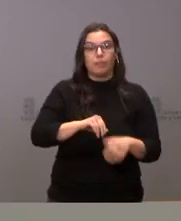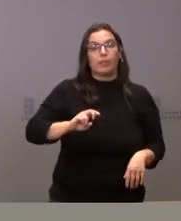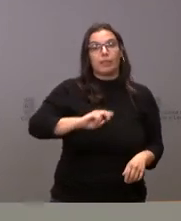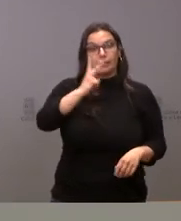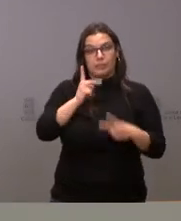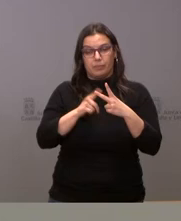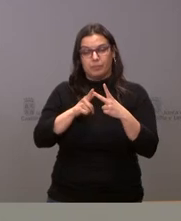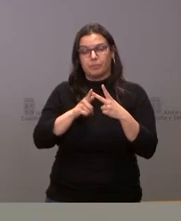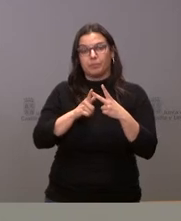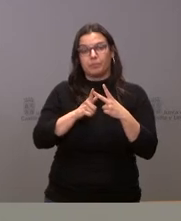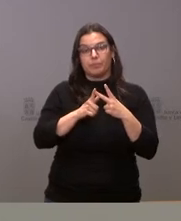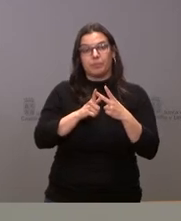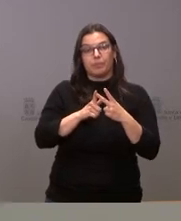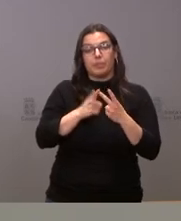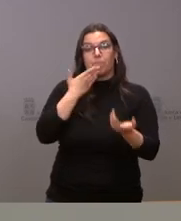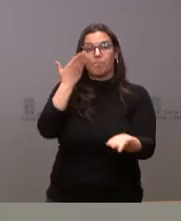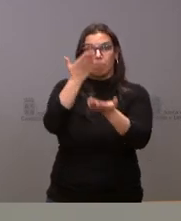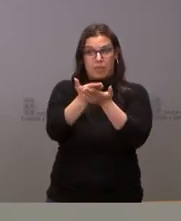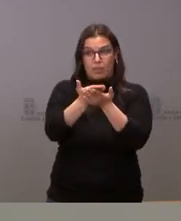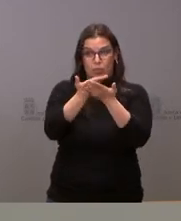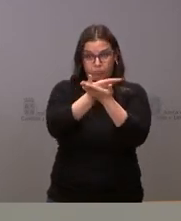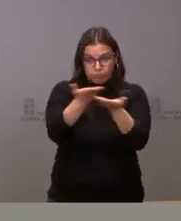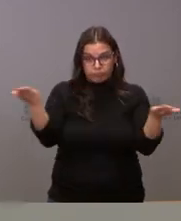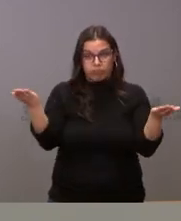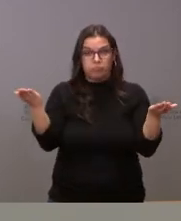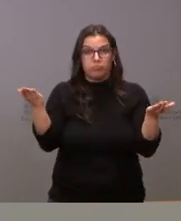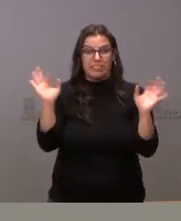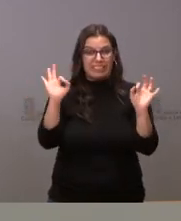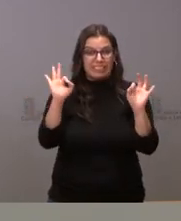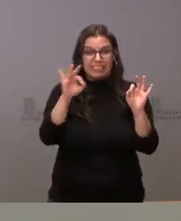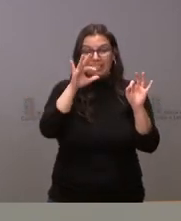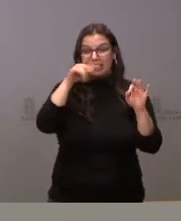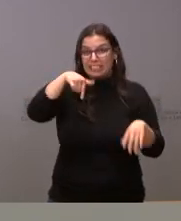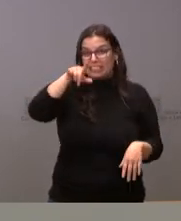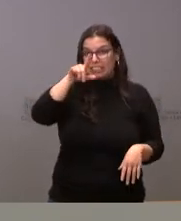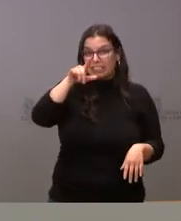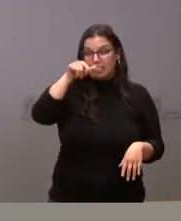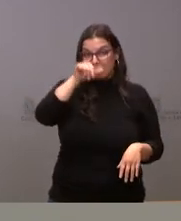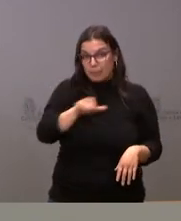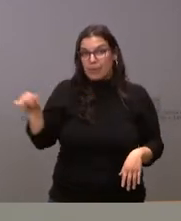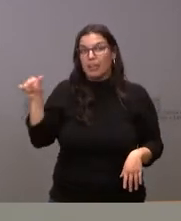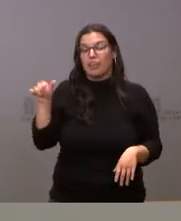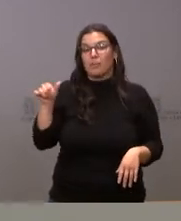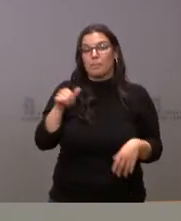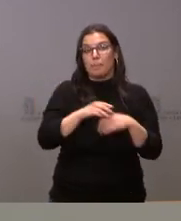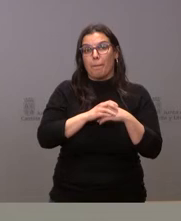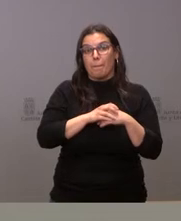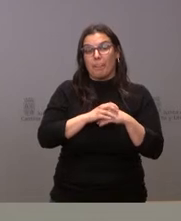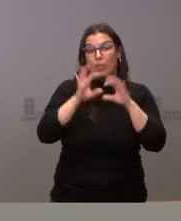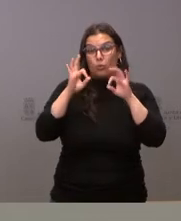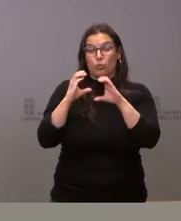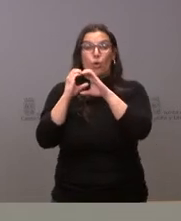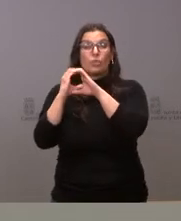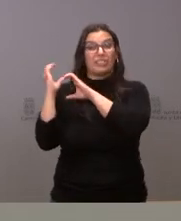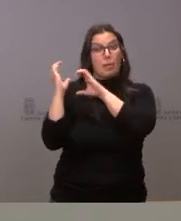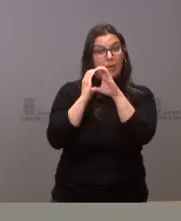lugar, un llamamiento de servicio público, especialmente en esta ocasión que estamos en la Semana Santa, es la